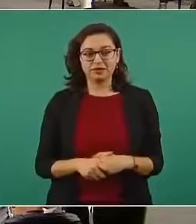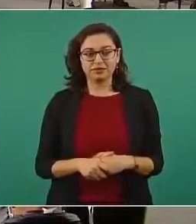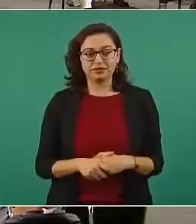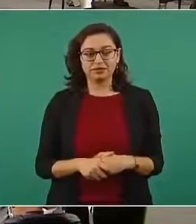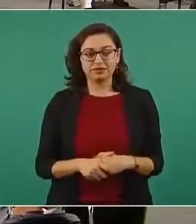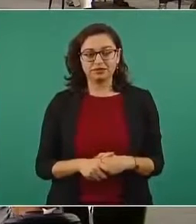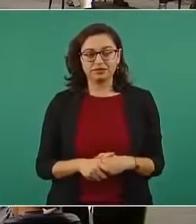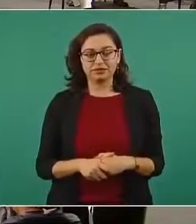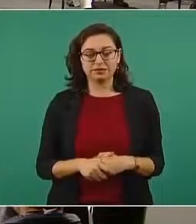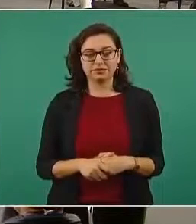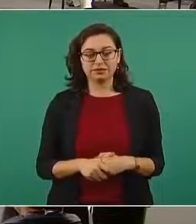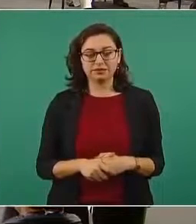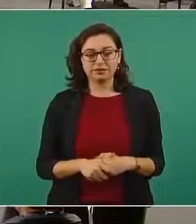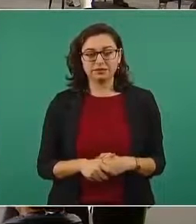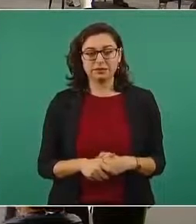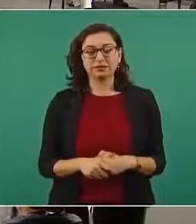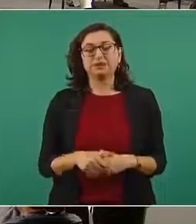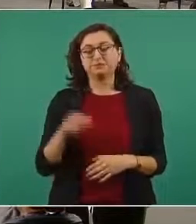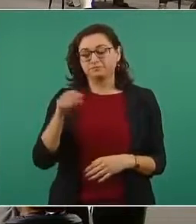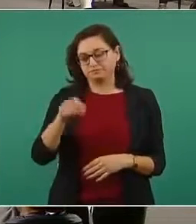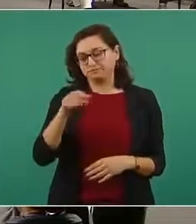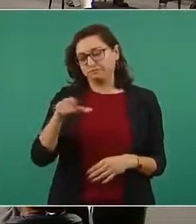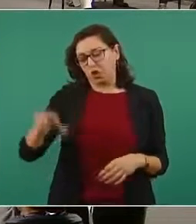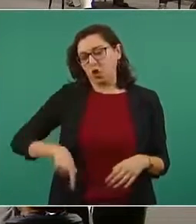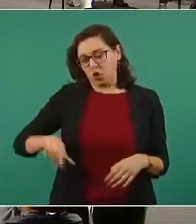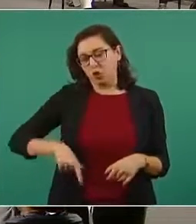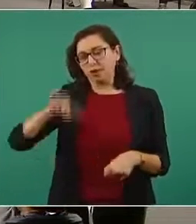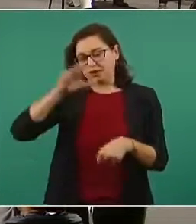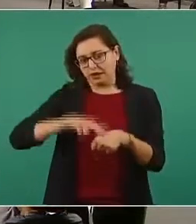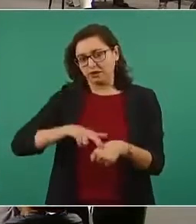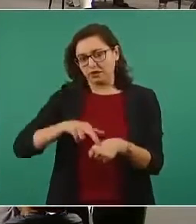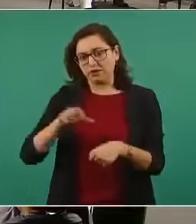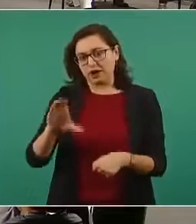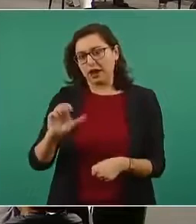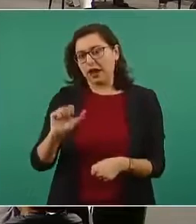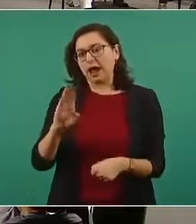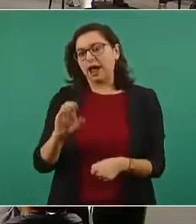Está el nombre de Francisco Javier García Cabeza de Vaca.